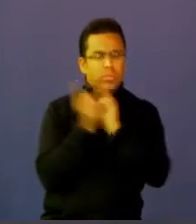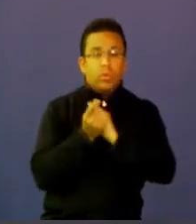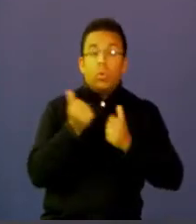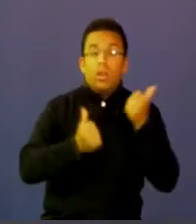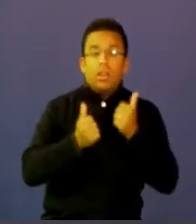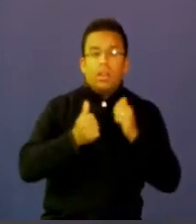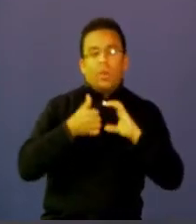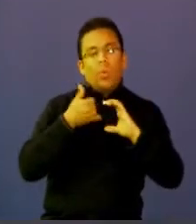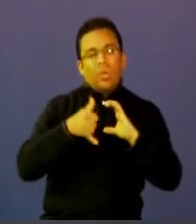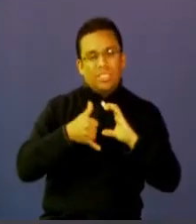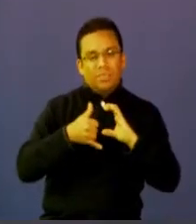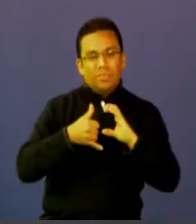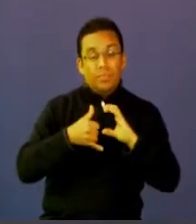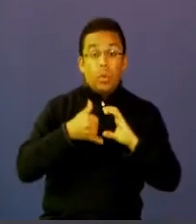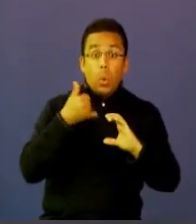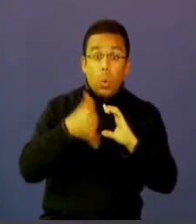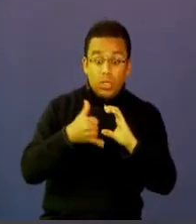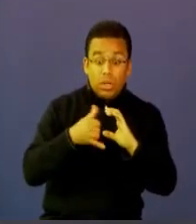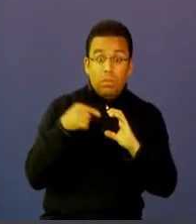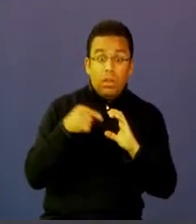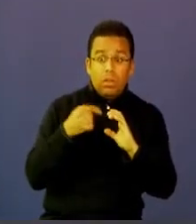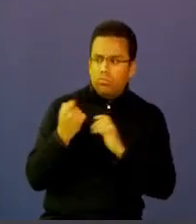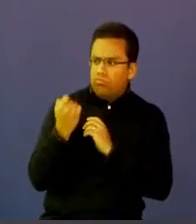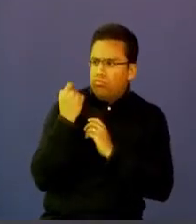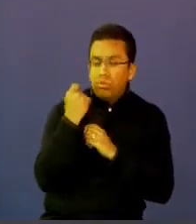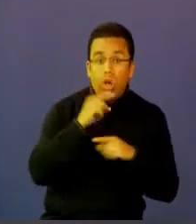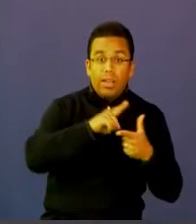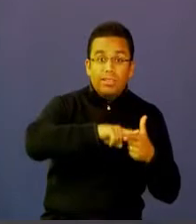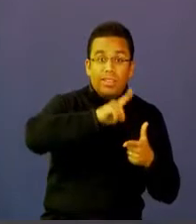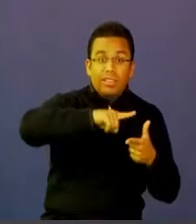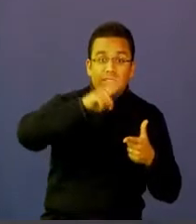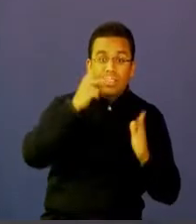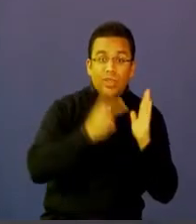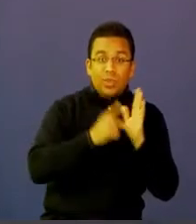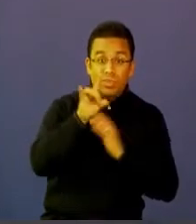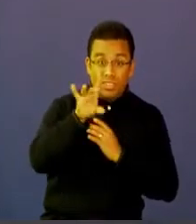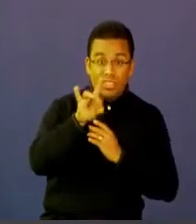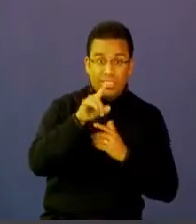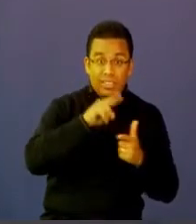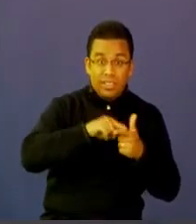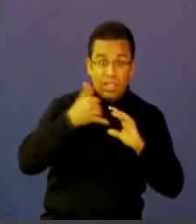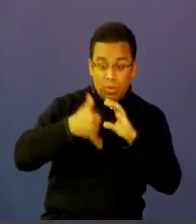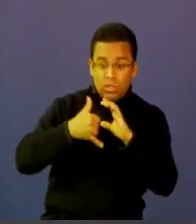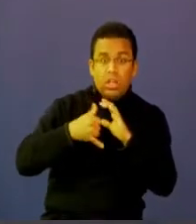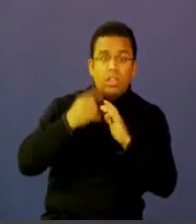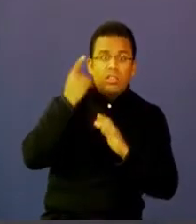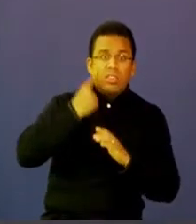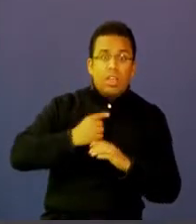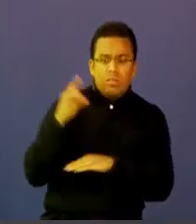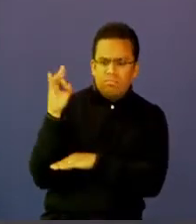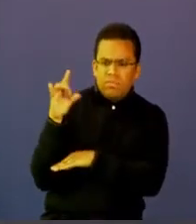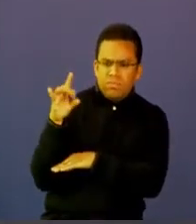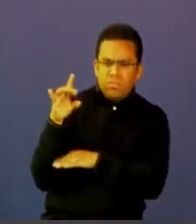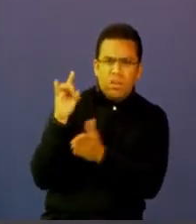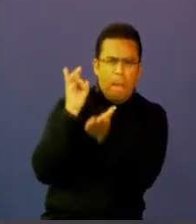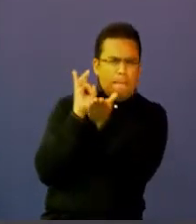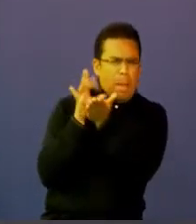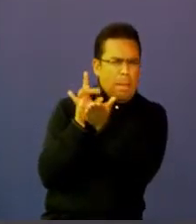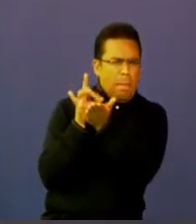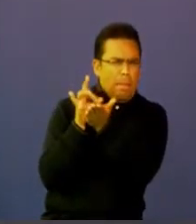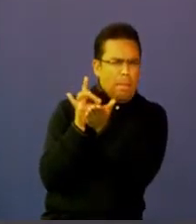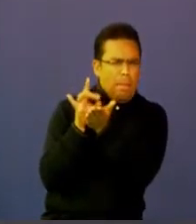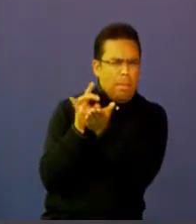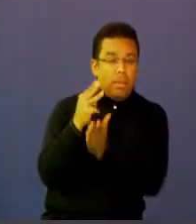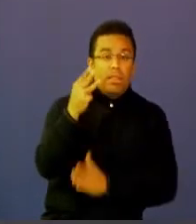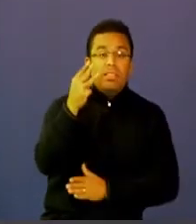WhatsApp. WhatsApp está en las estadísticas del año 2015, envía diariamente más de 30 billones